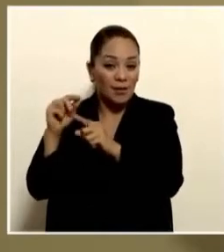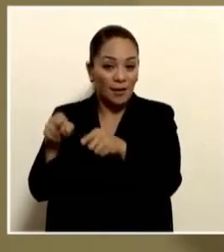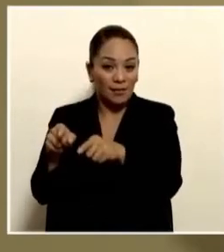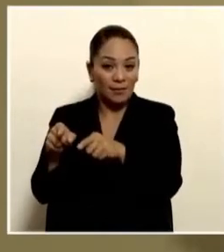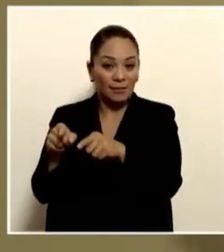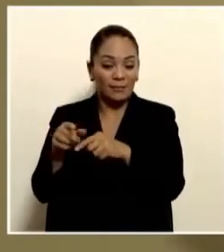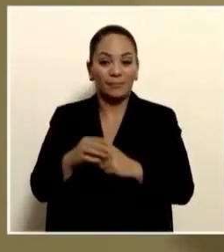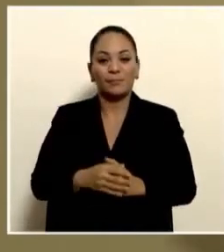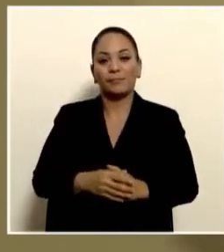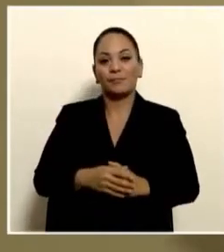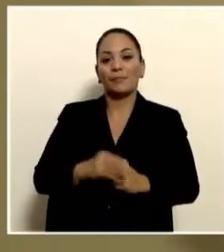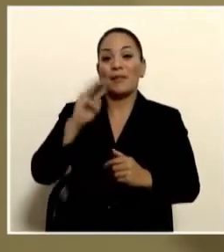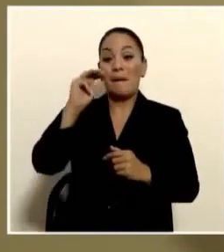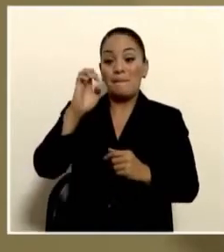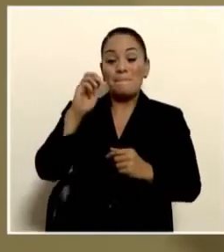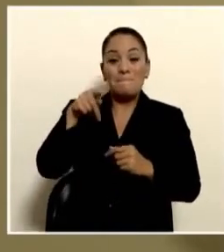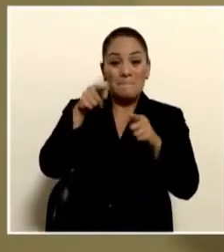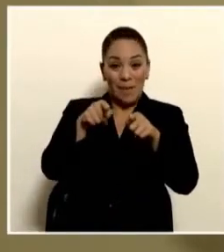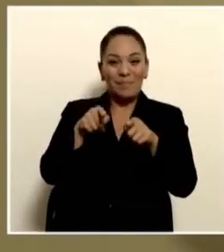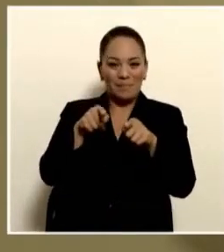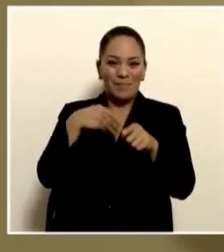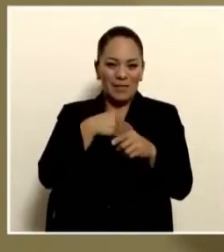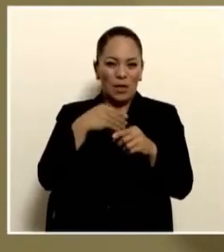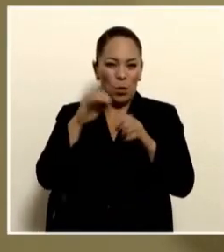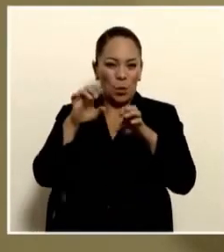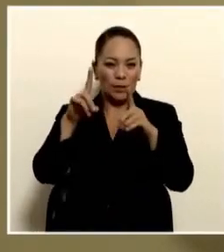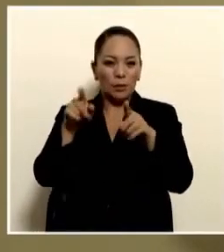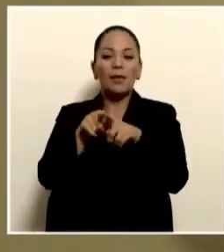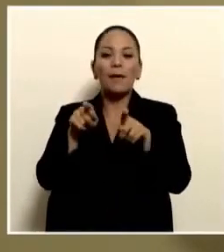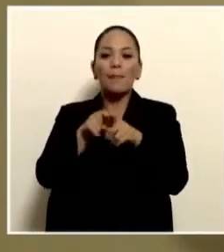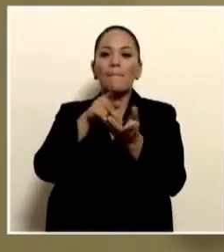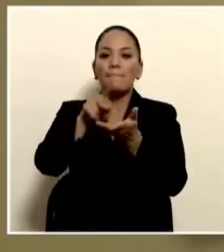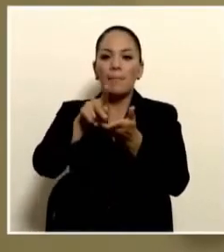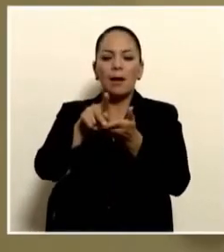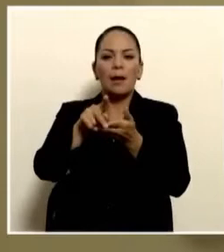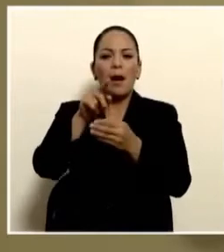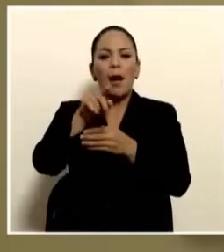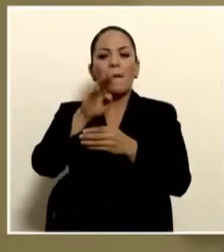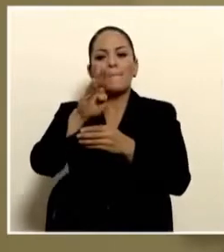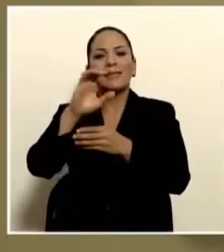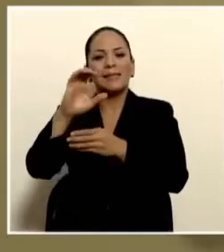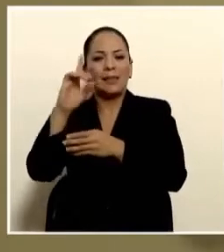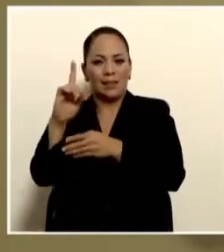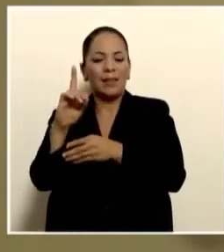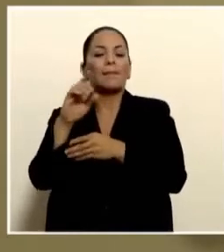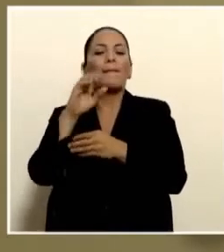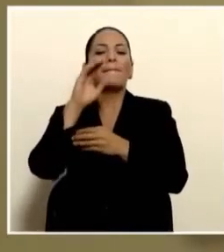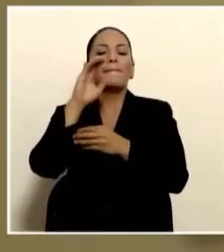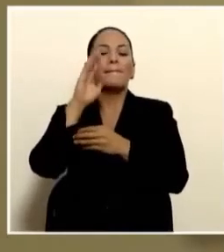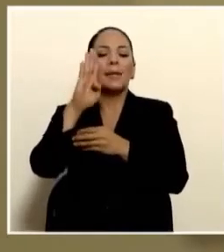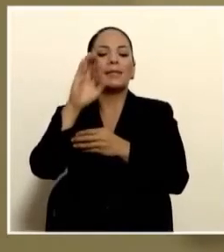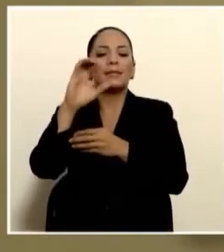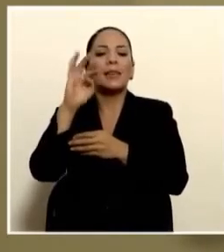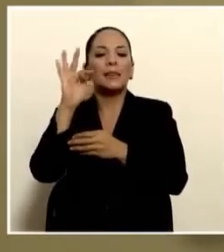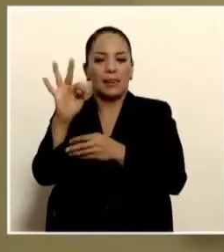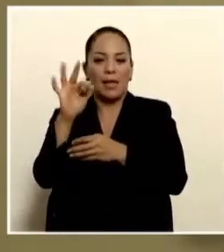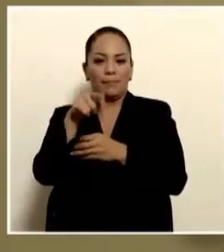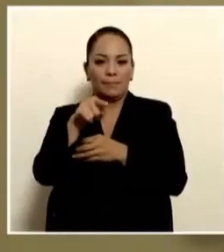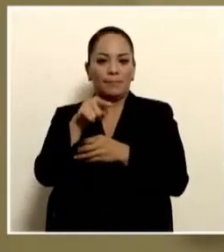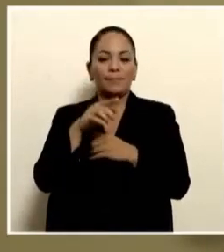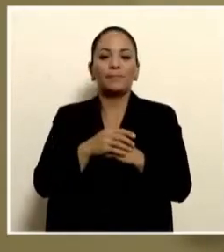El MEP también le paga un fideicomiso conocido como BCT, asociado a un banco y a un medio de información,